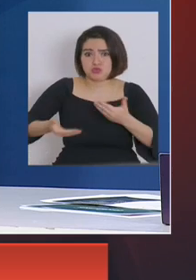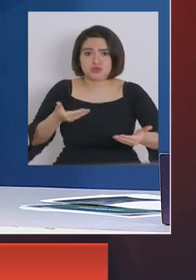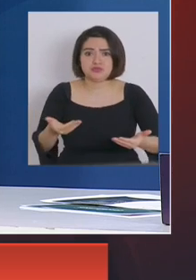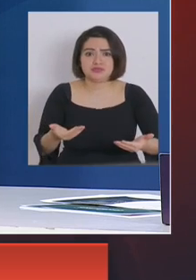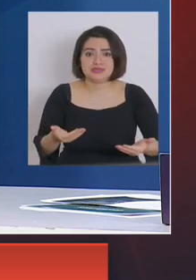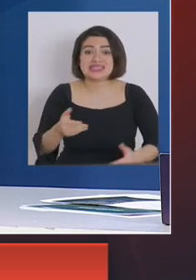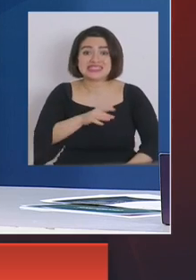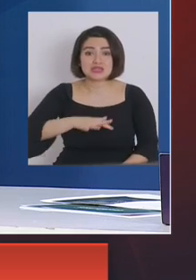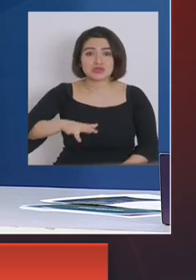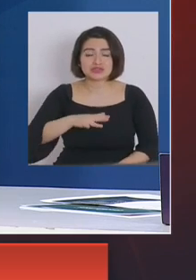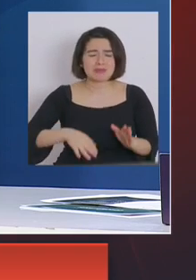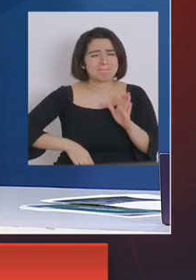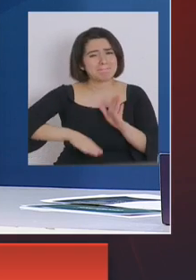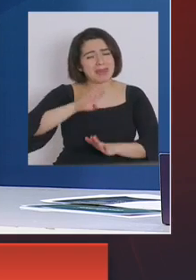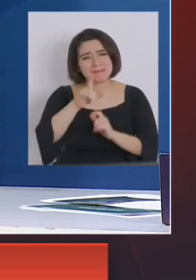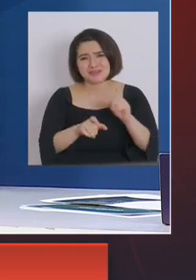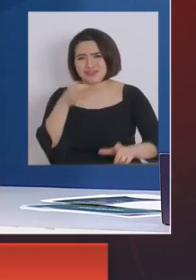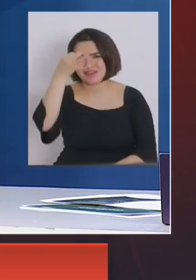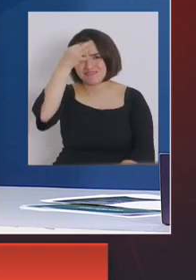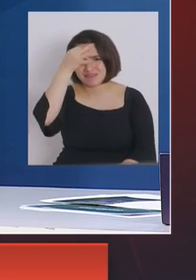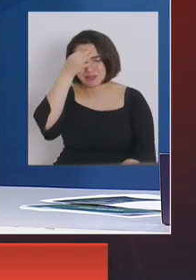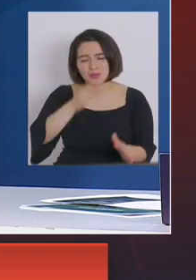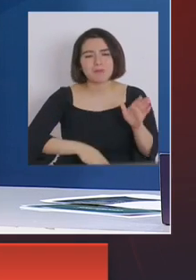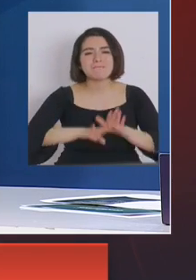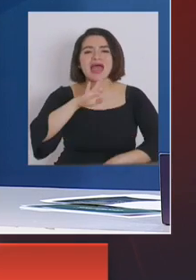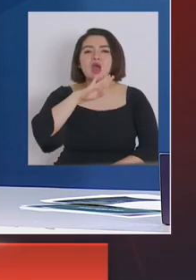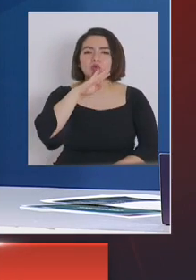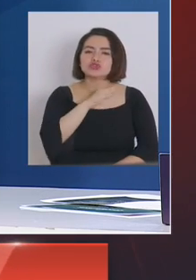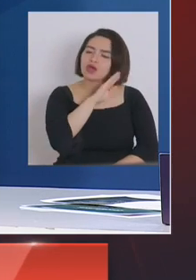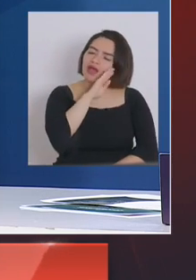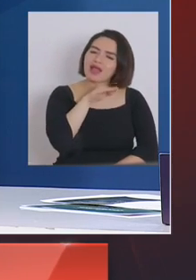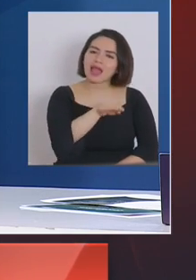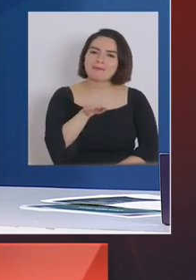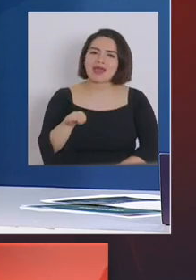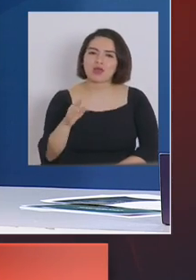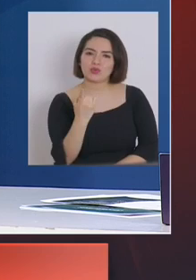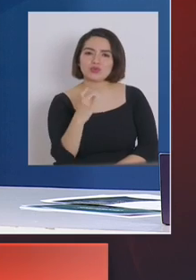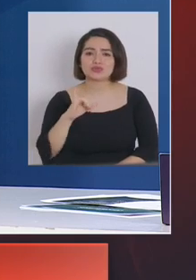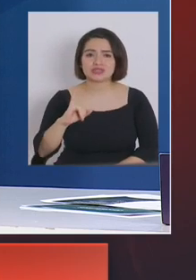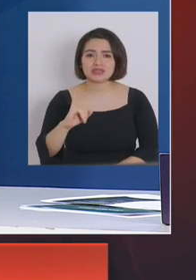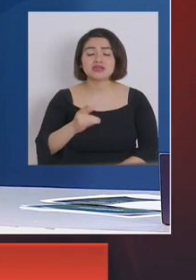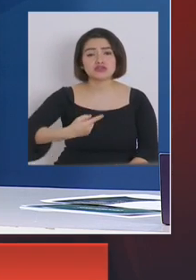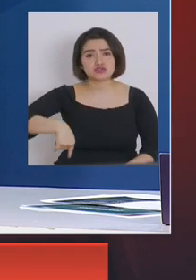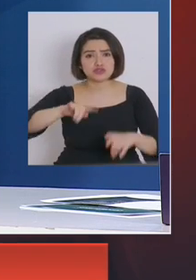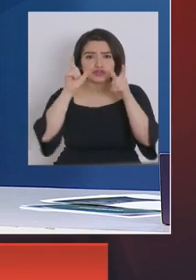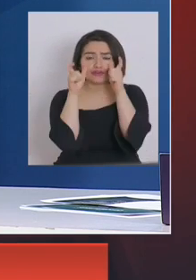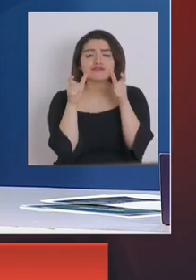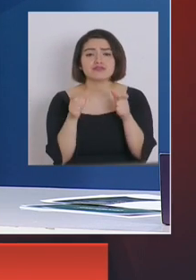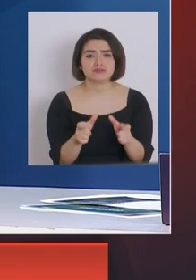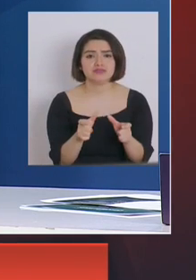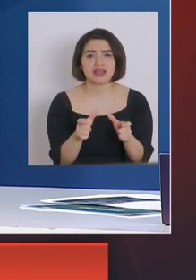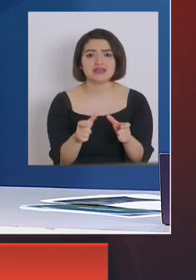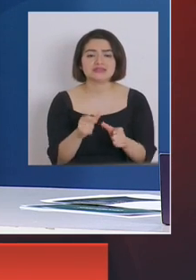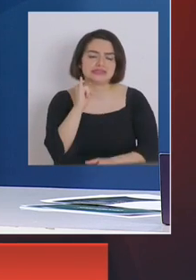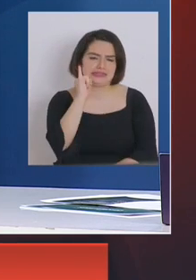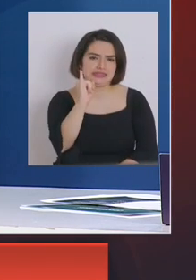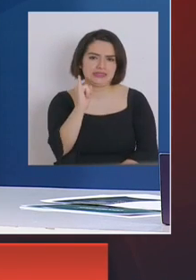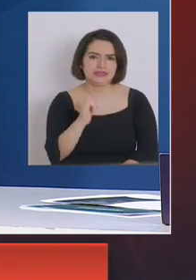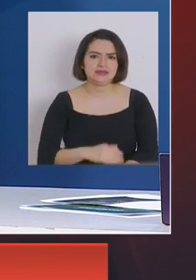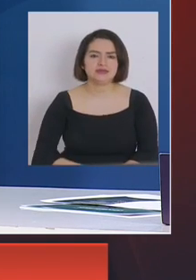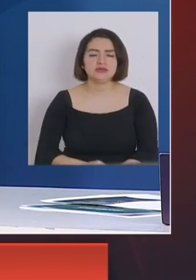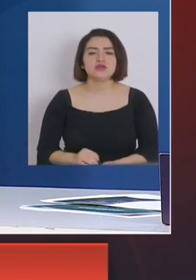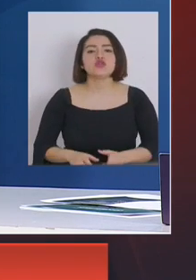implica mayores enfermos, mayor uso de camas críticas. ¿Estamos fortaleciendo las fiscalizaciones? Sí. Hemos aumentado